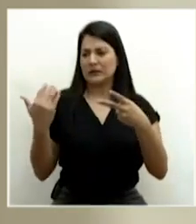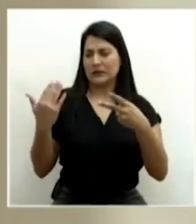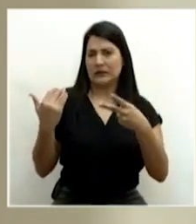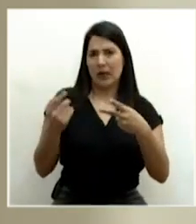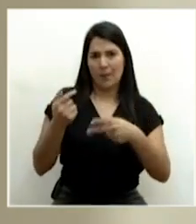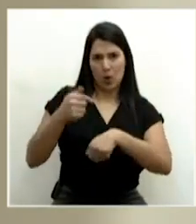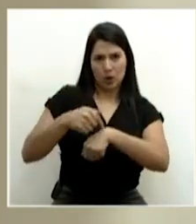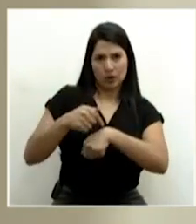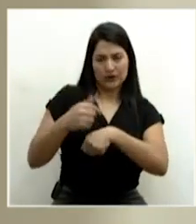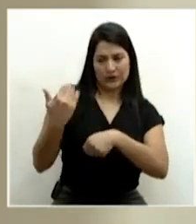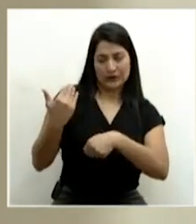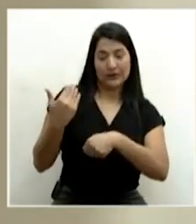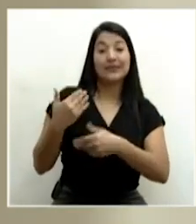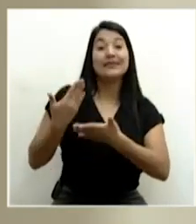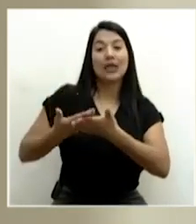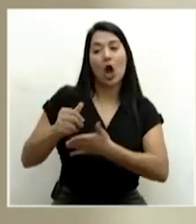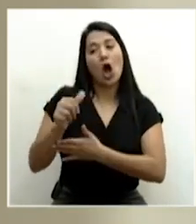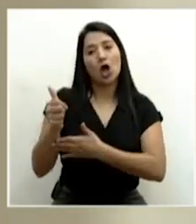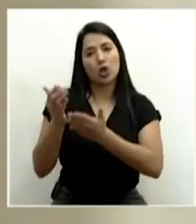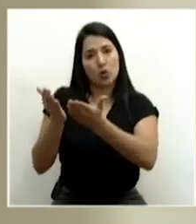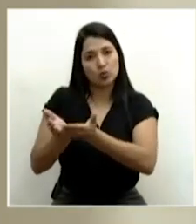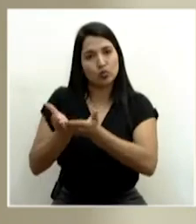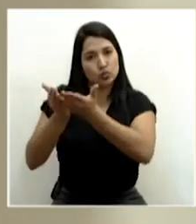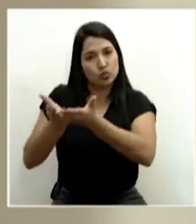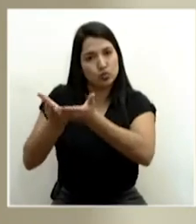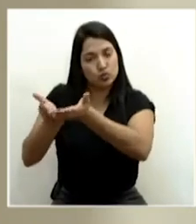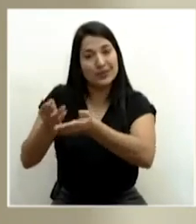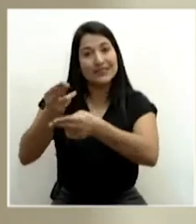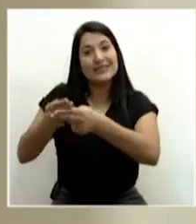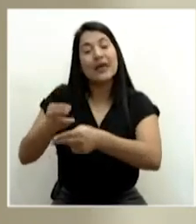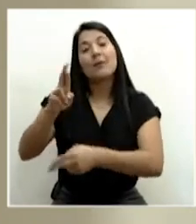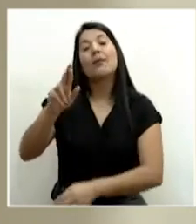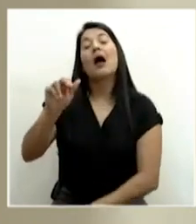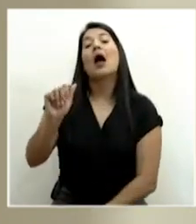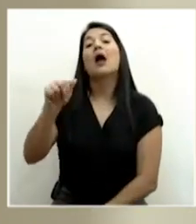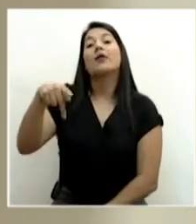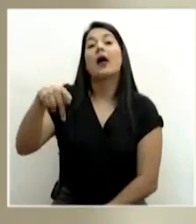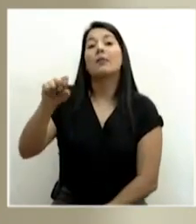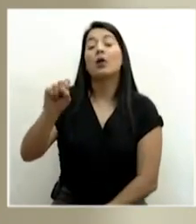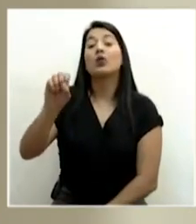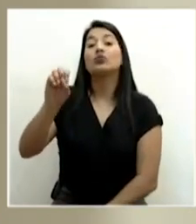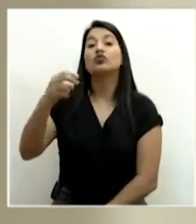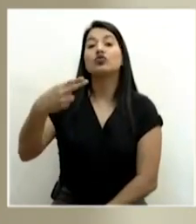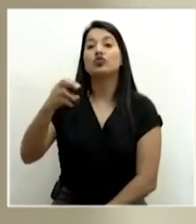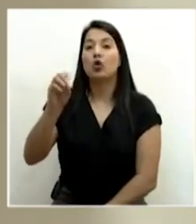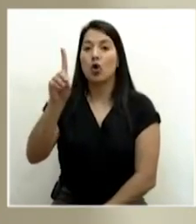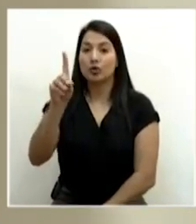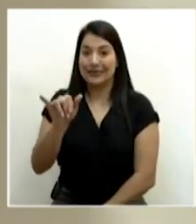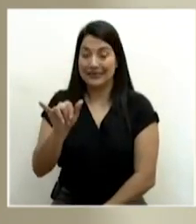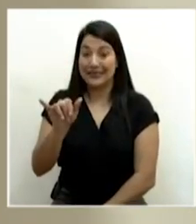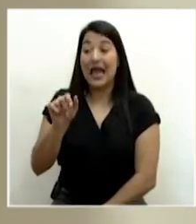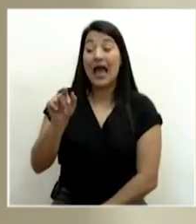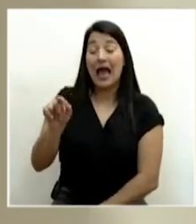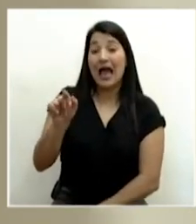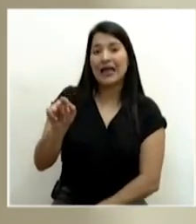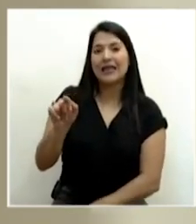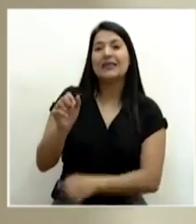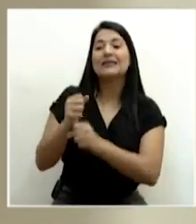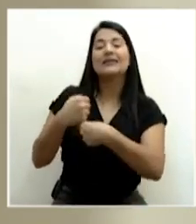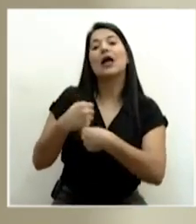días, llegó otro crucero llamado Rhapsody of the Seas, y ahí se tamizaron